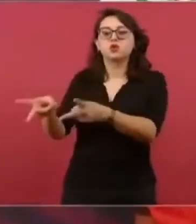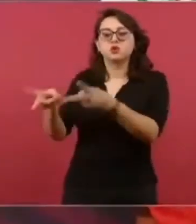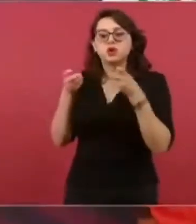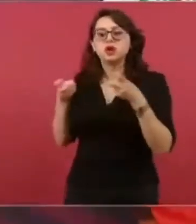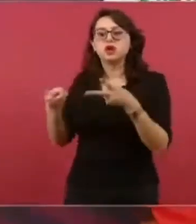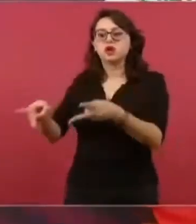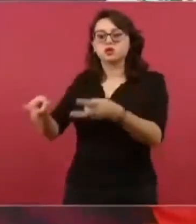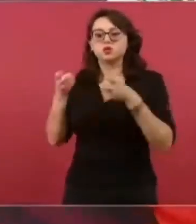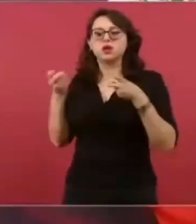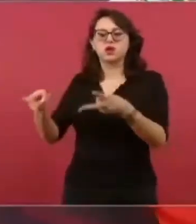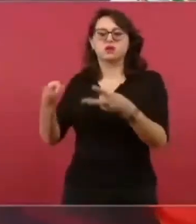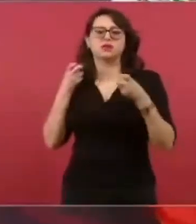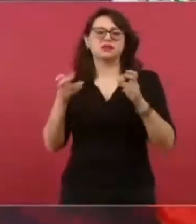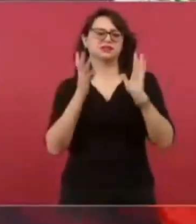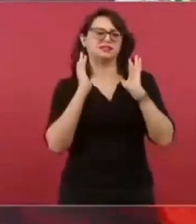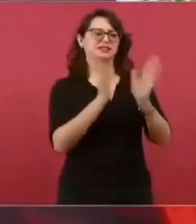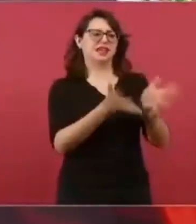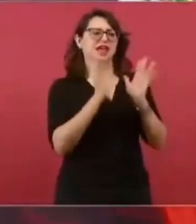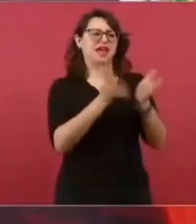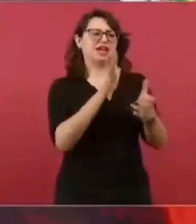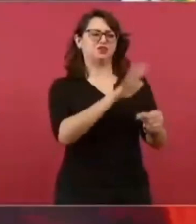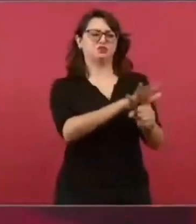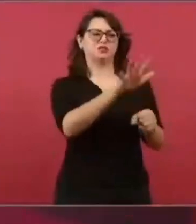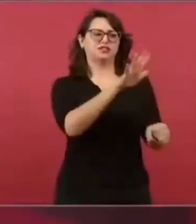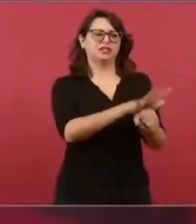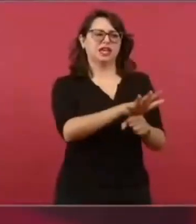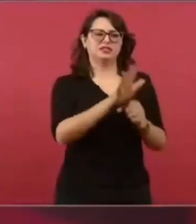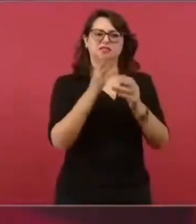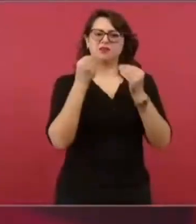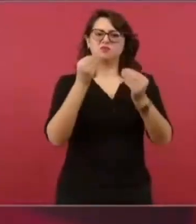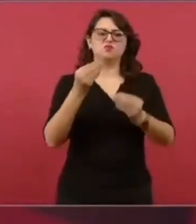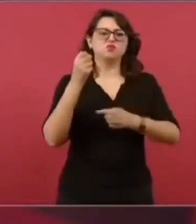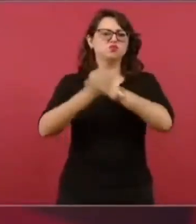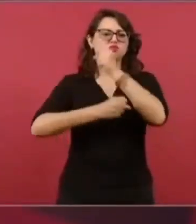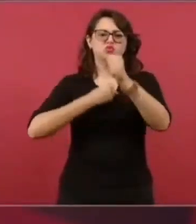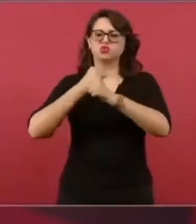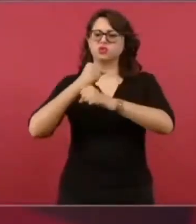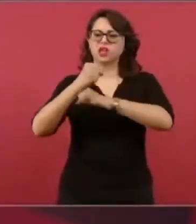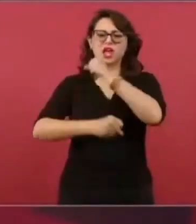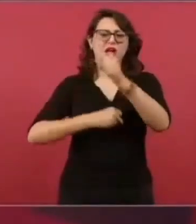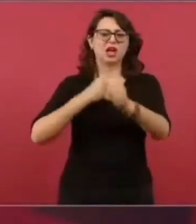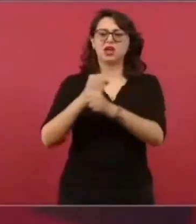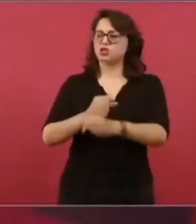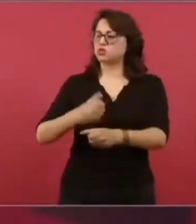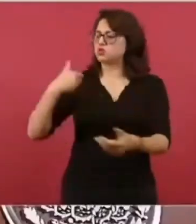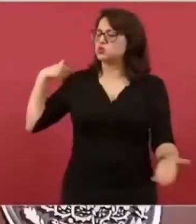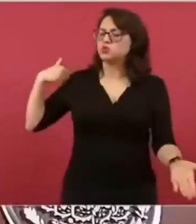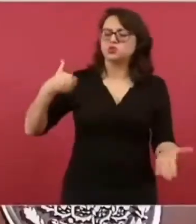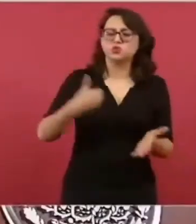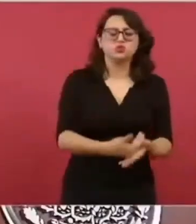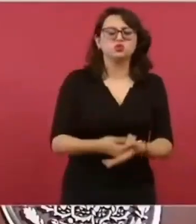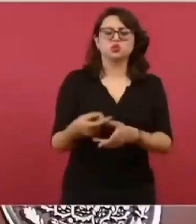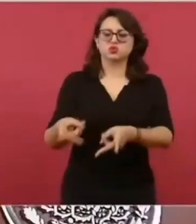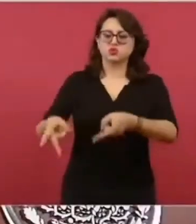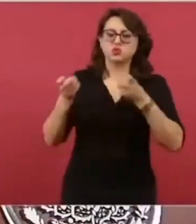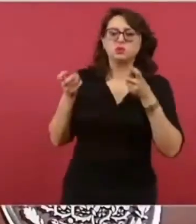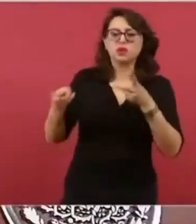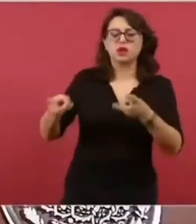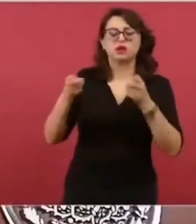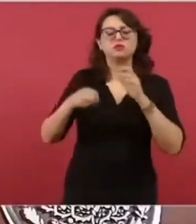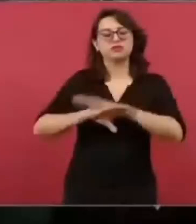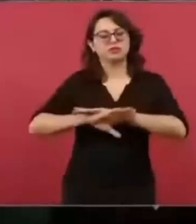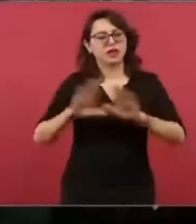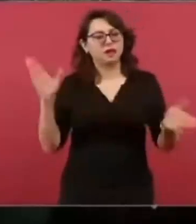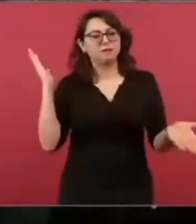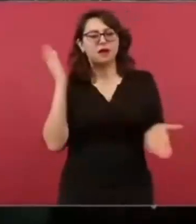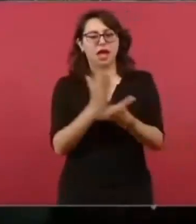Ya, dejen de robar. No tú, sino los... No, bueno. Aquí nada más